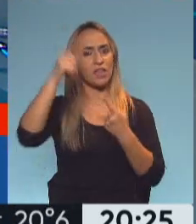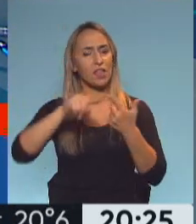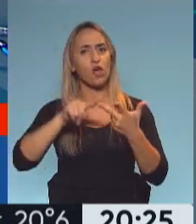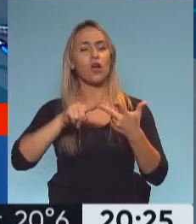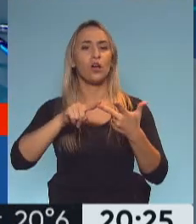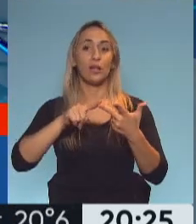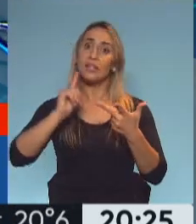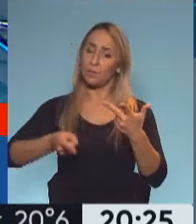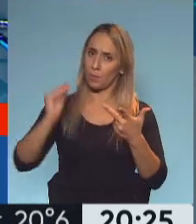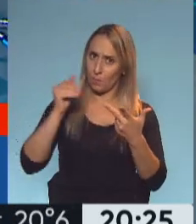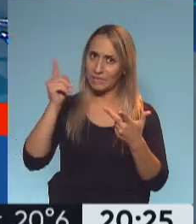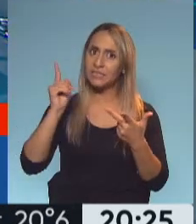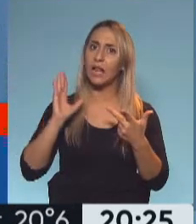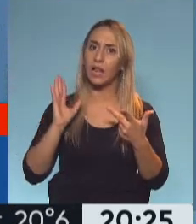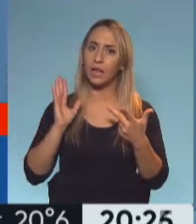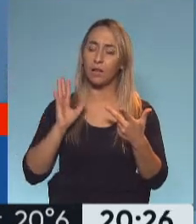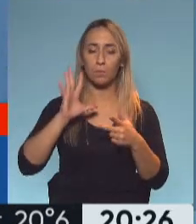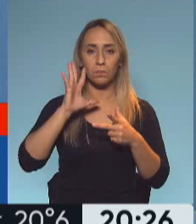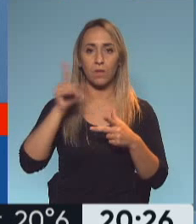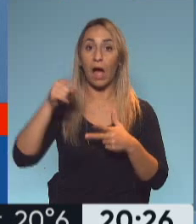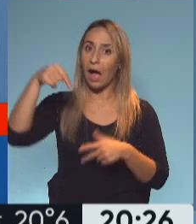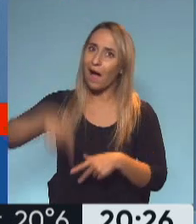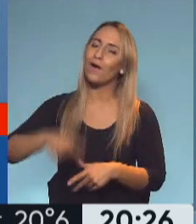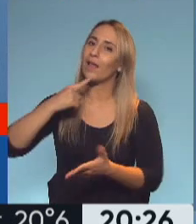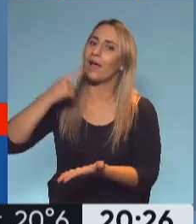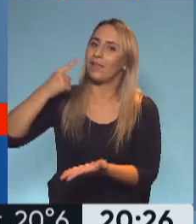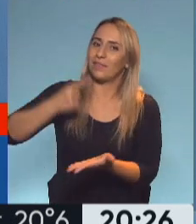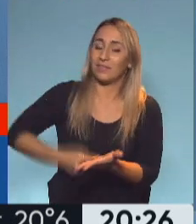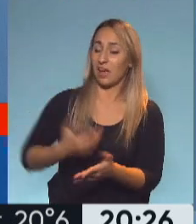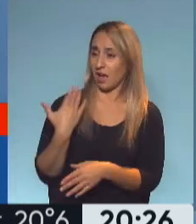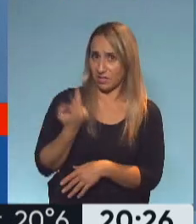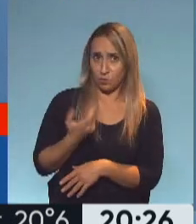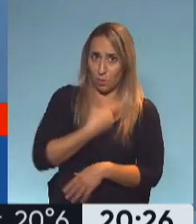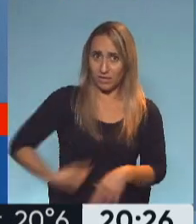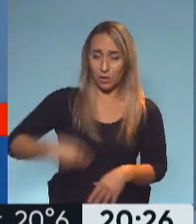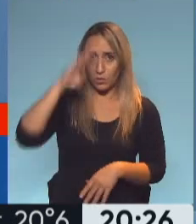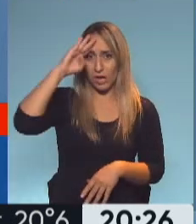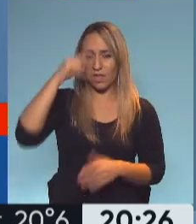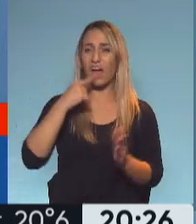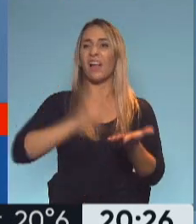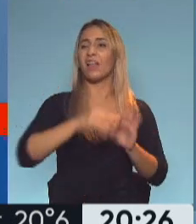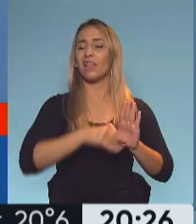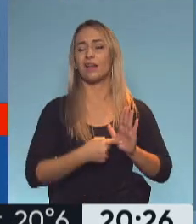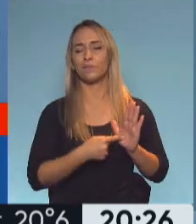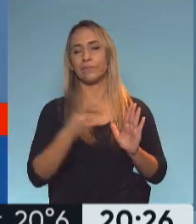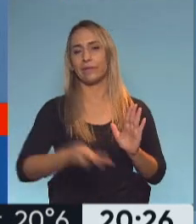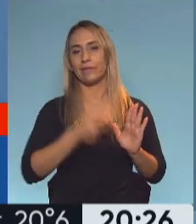Inclusive ahora Brasil está tomando algunas medidas que hasta hace poquito el presidente Bolsonaro las negaba, las ninguneaba,